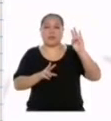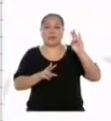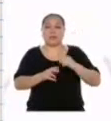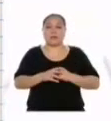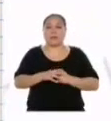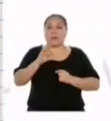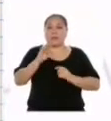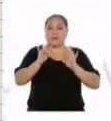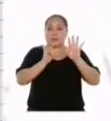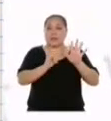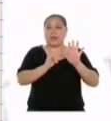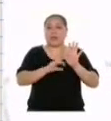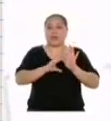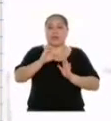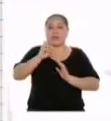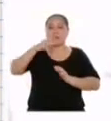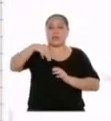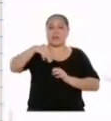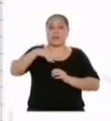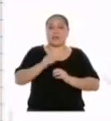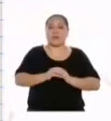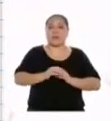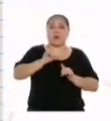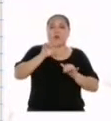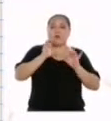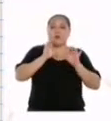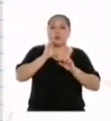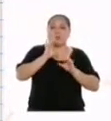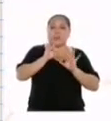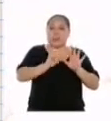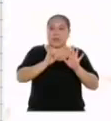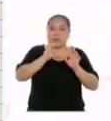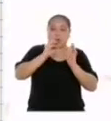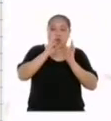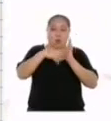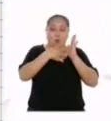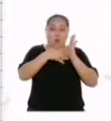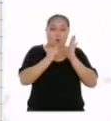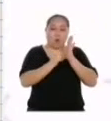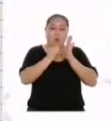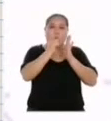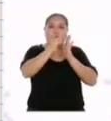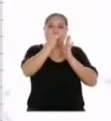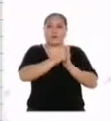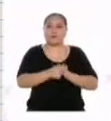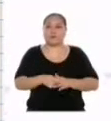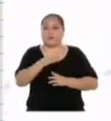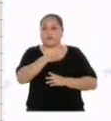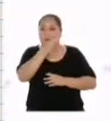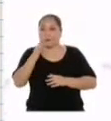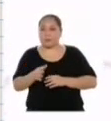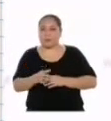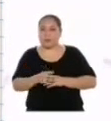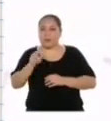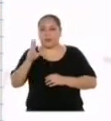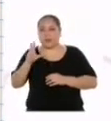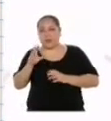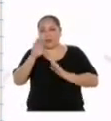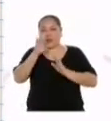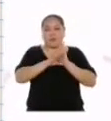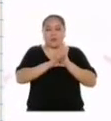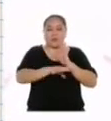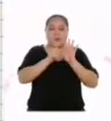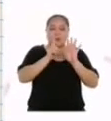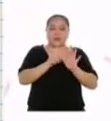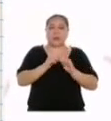regla 7 centímetros. O 7 cuadraditos. Y listo. La siguiente barra representa de 3 a menos de 6 vasos de agua